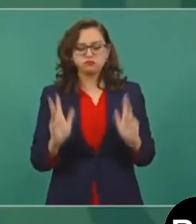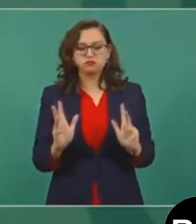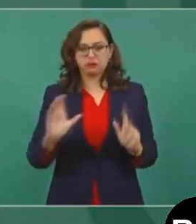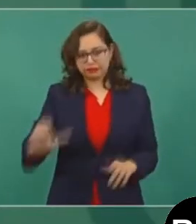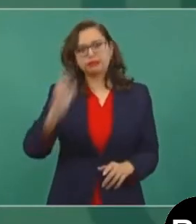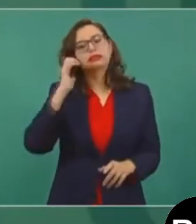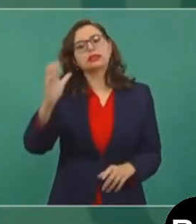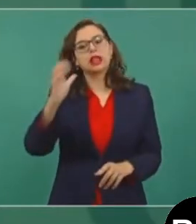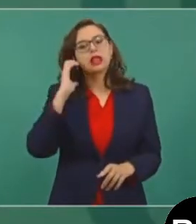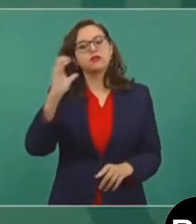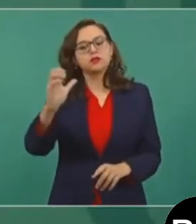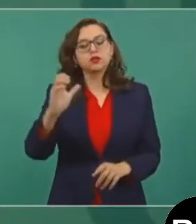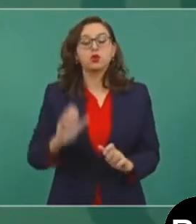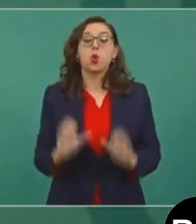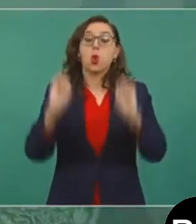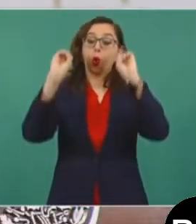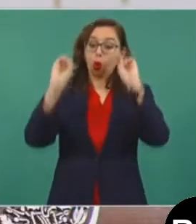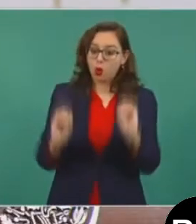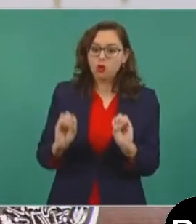que eso es lo que yo pienso,